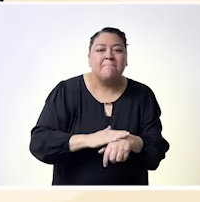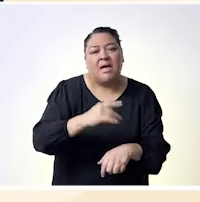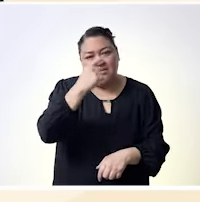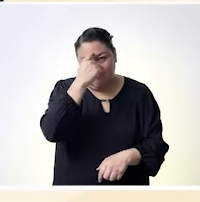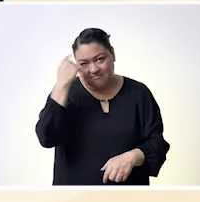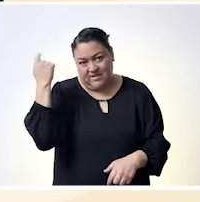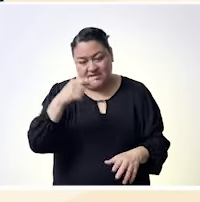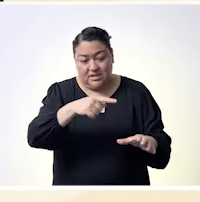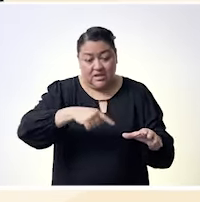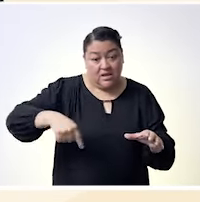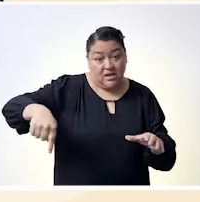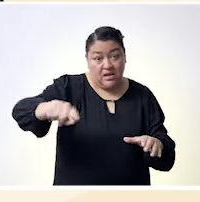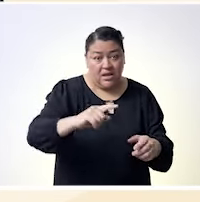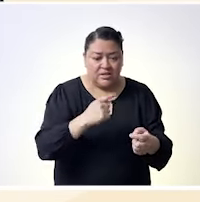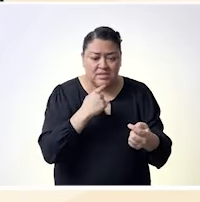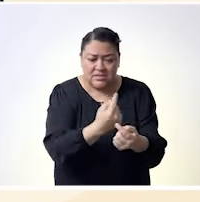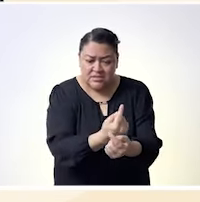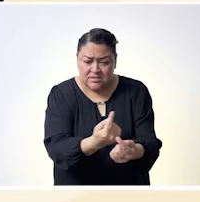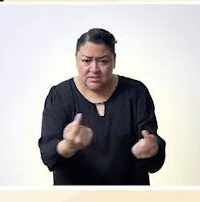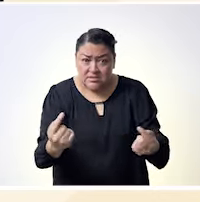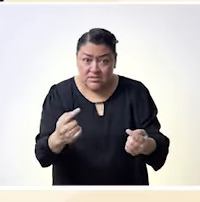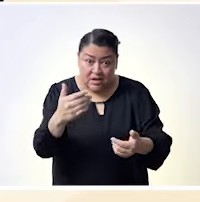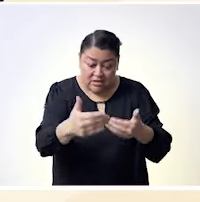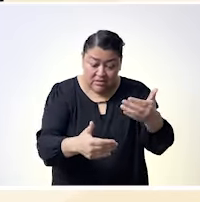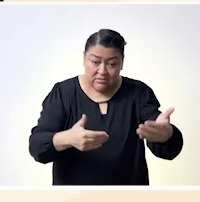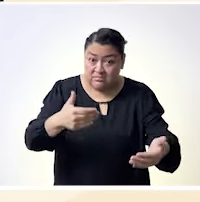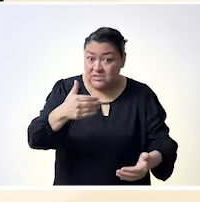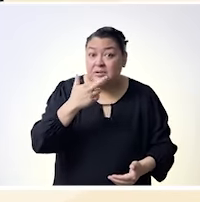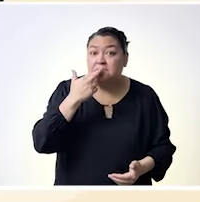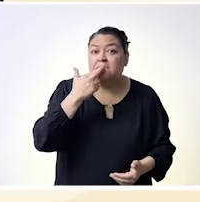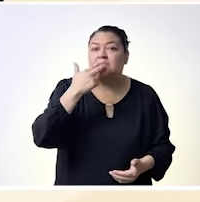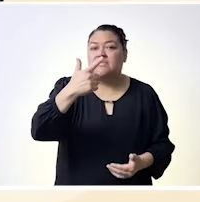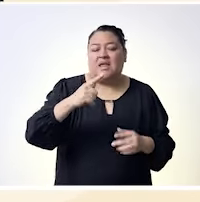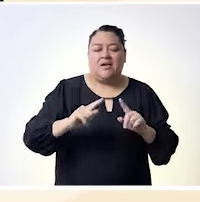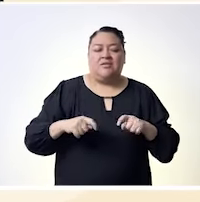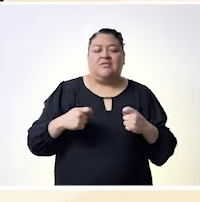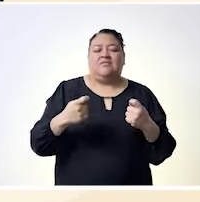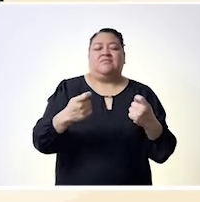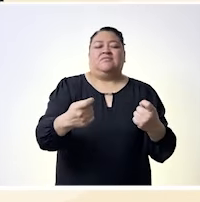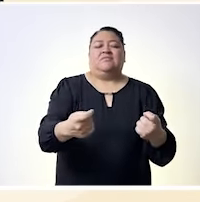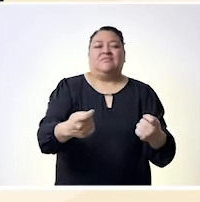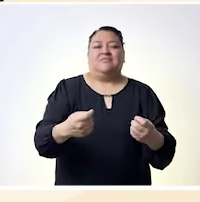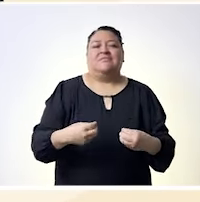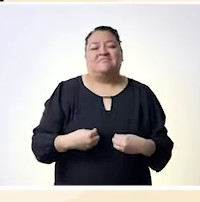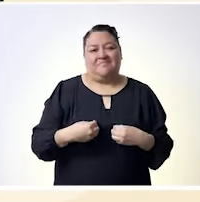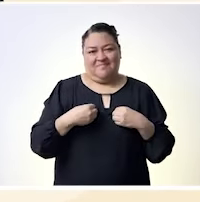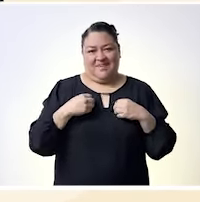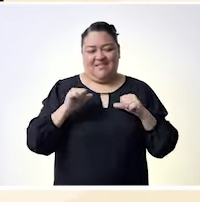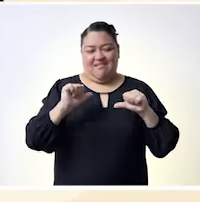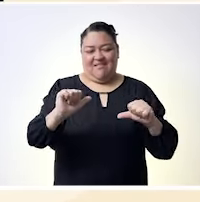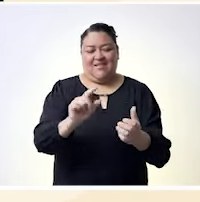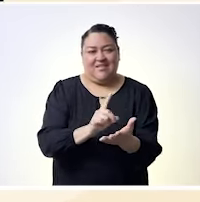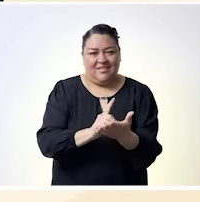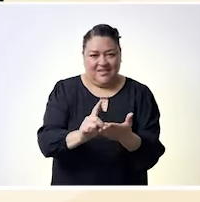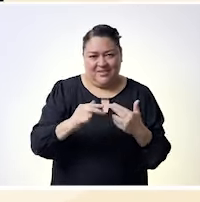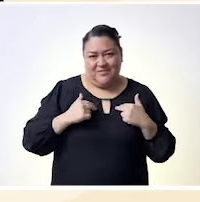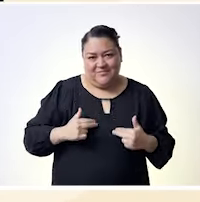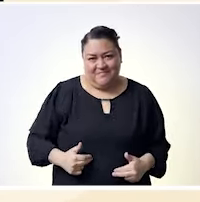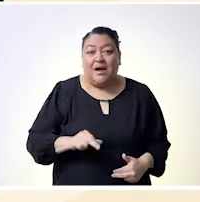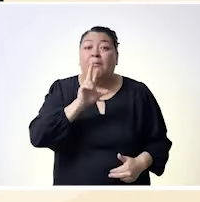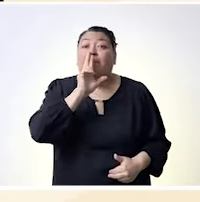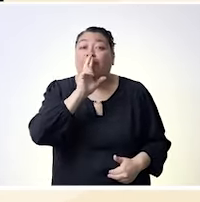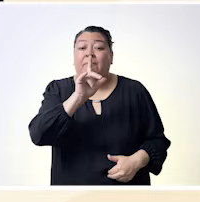nuestra condición por nuestro sexo por ser mujeres y que a partir de ello pues bueno sea a través de